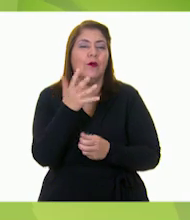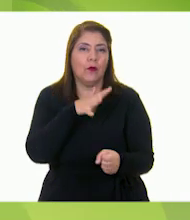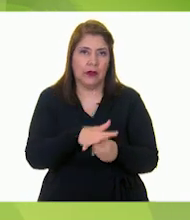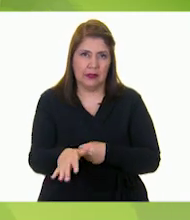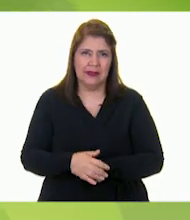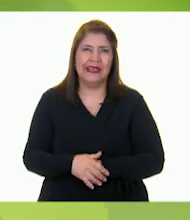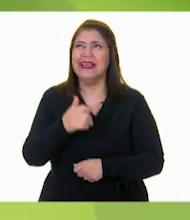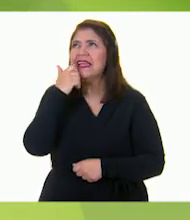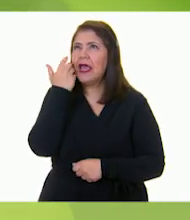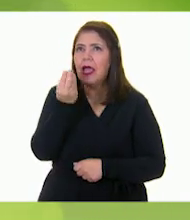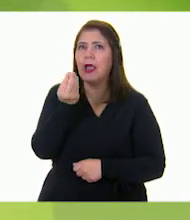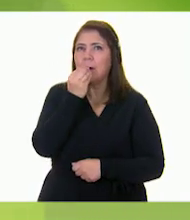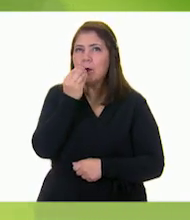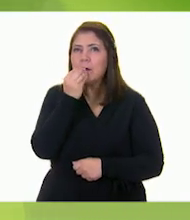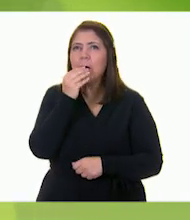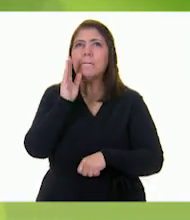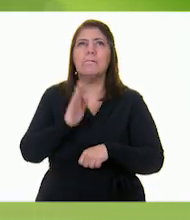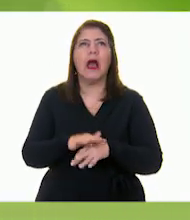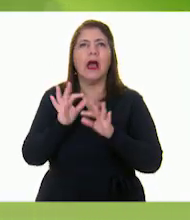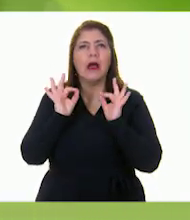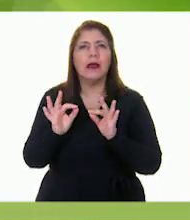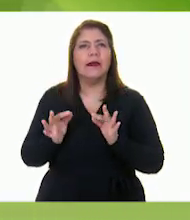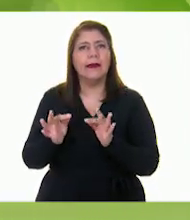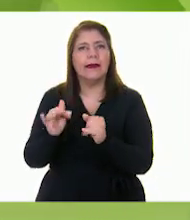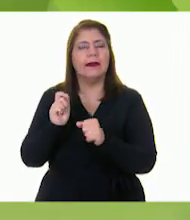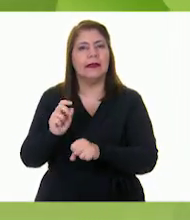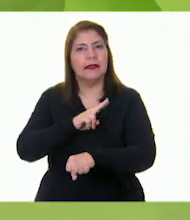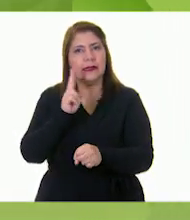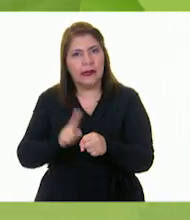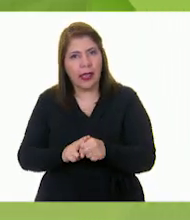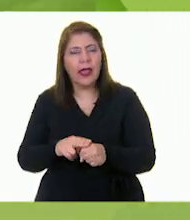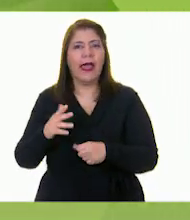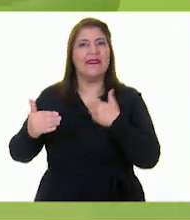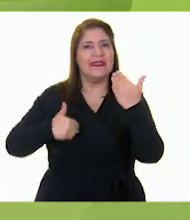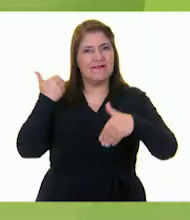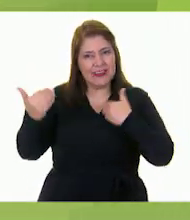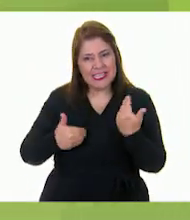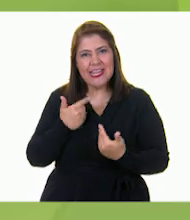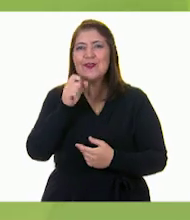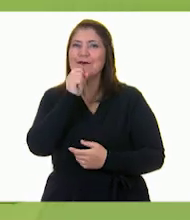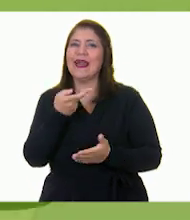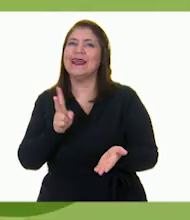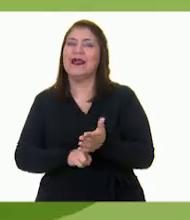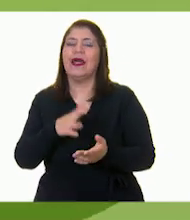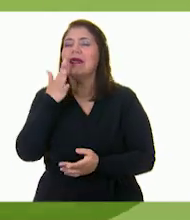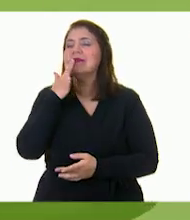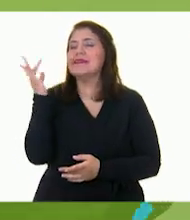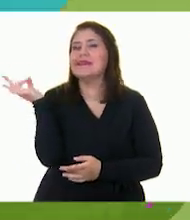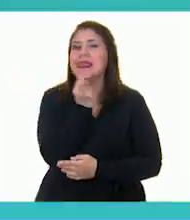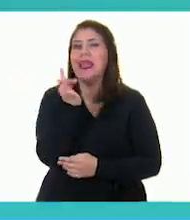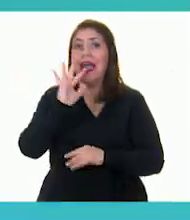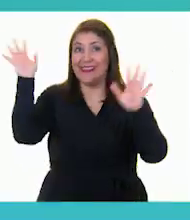Queremos comer más natural, que sea divertido y delicioso. ¡Adiós!